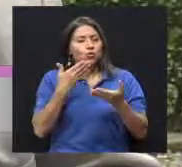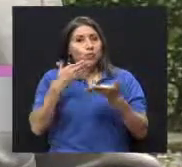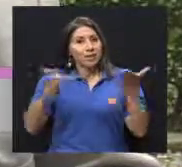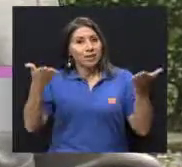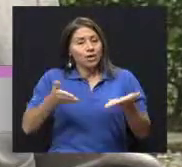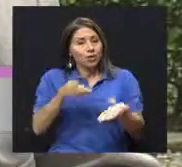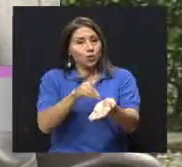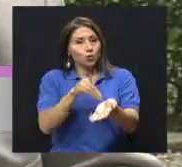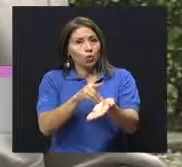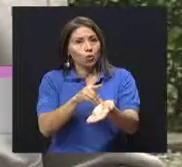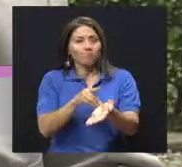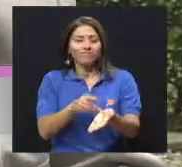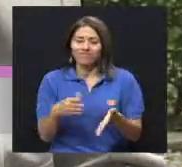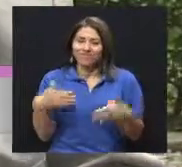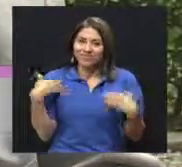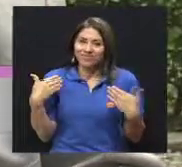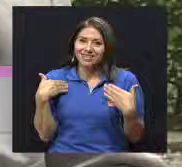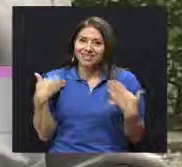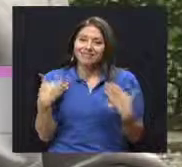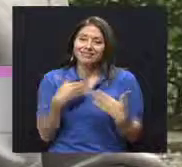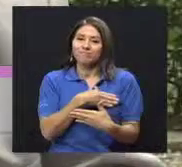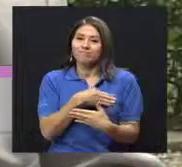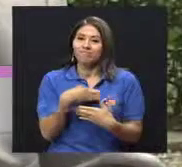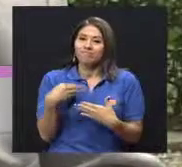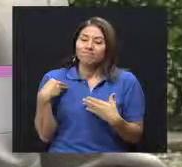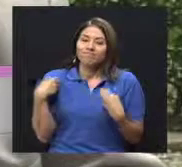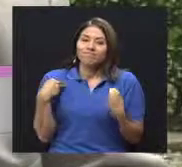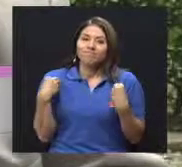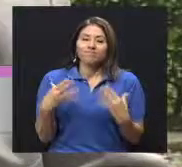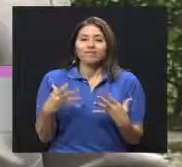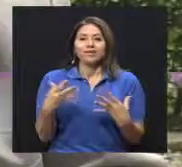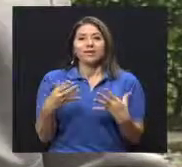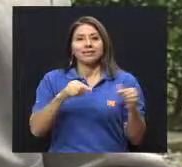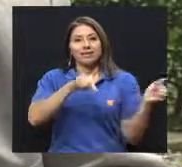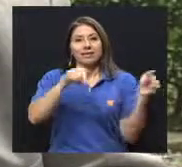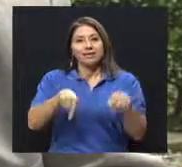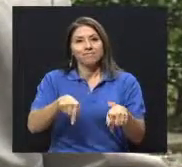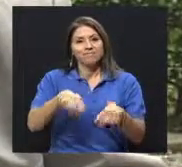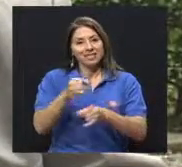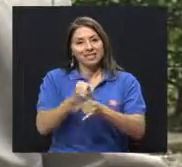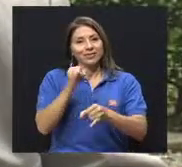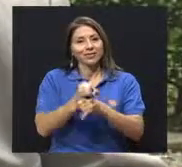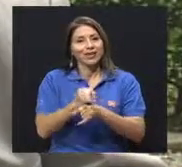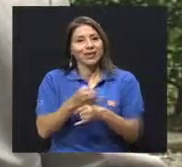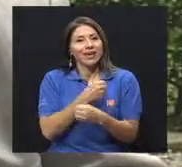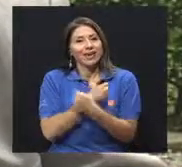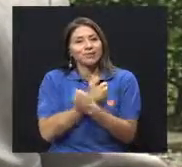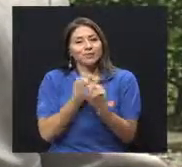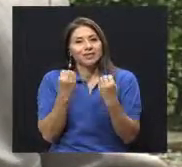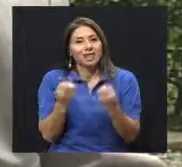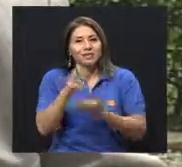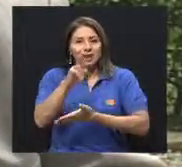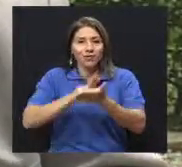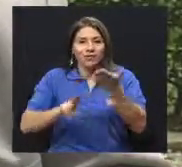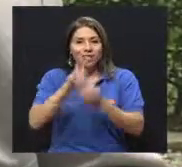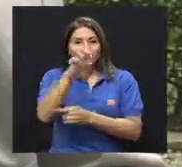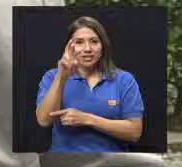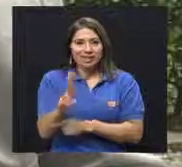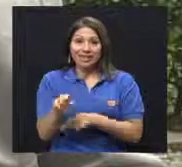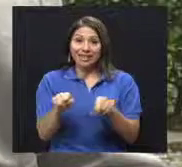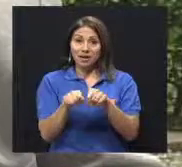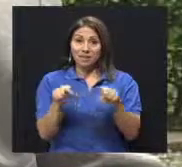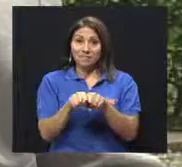institución que queremos tanto, la Universidad de Costa Rica y el canal del sistema